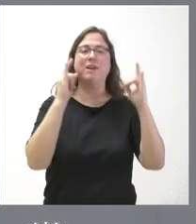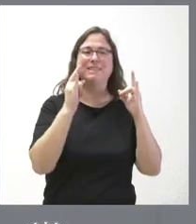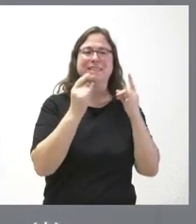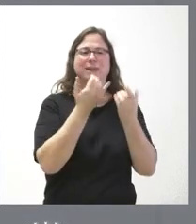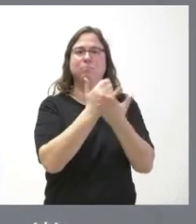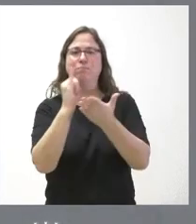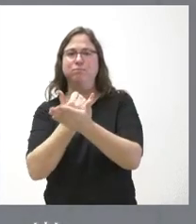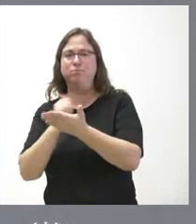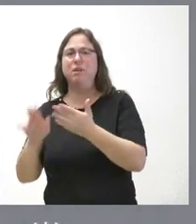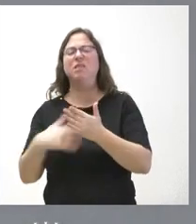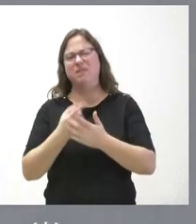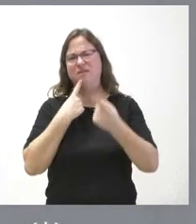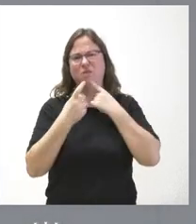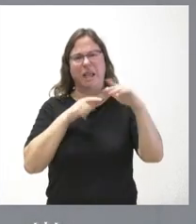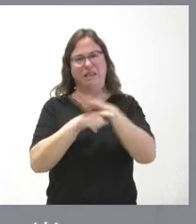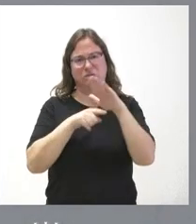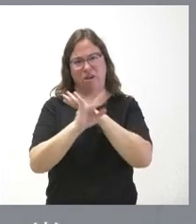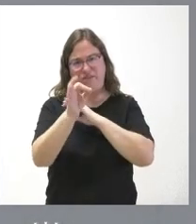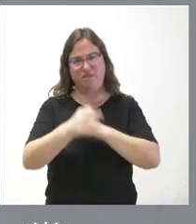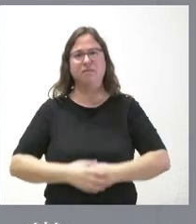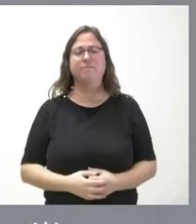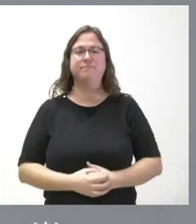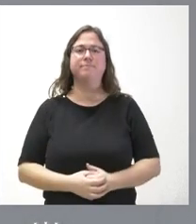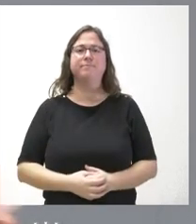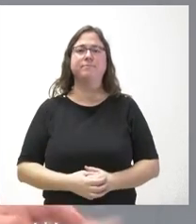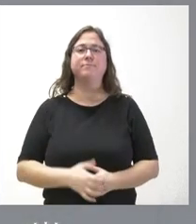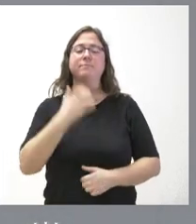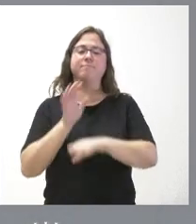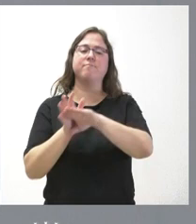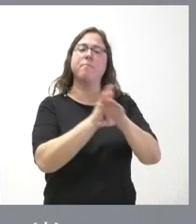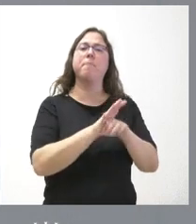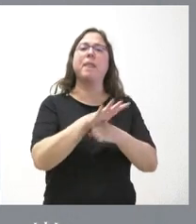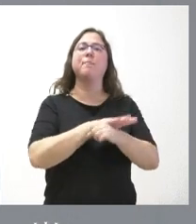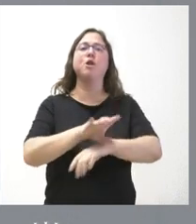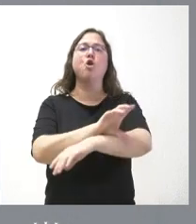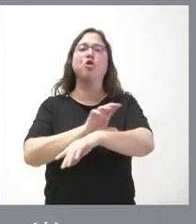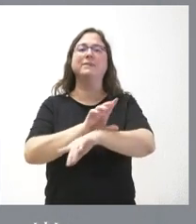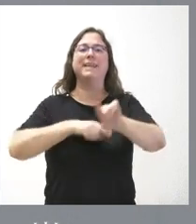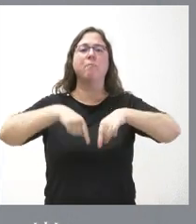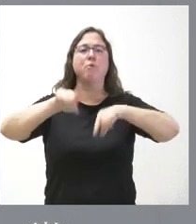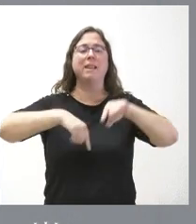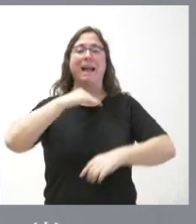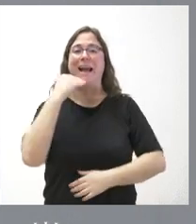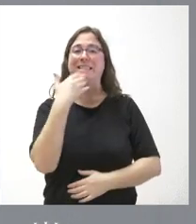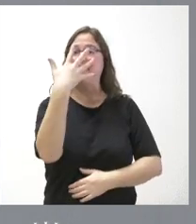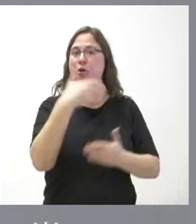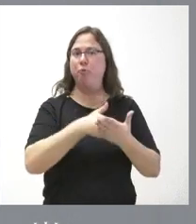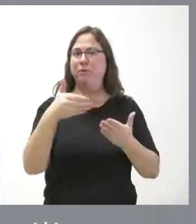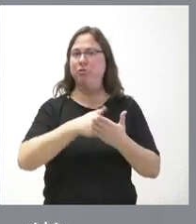propiedad y dificulta a veces la gestión. Si pasamos ya al ámbito de la Consejería de Movilidad, casi 5 millones de euros